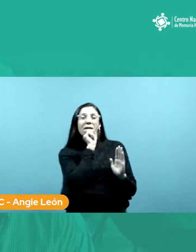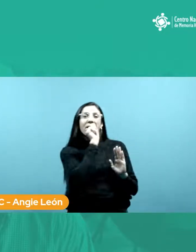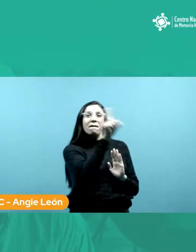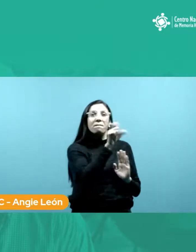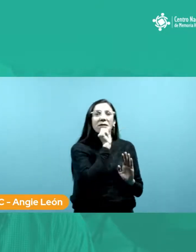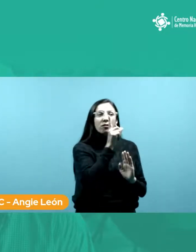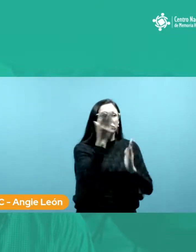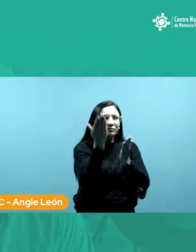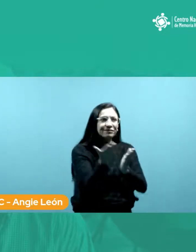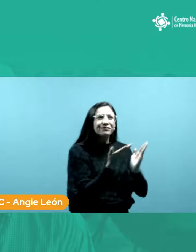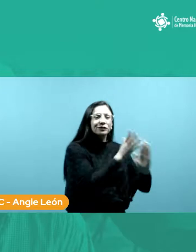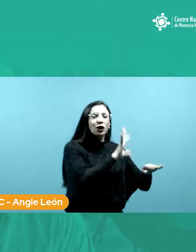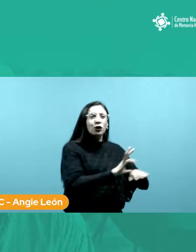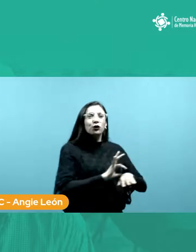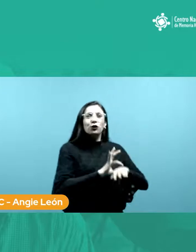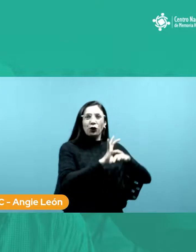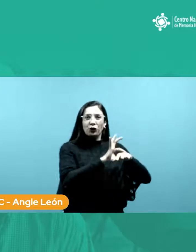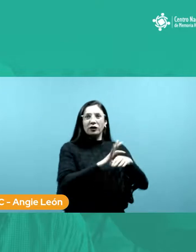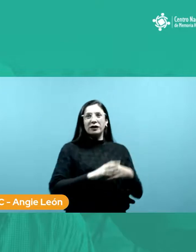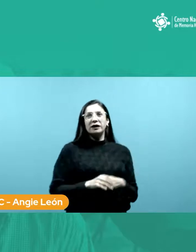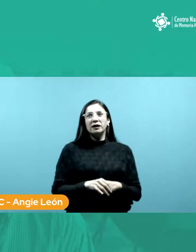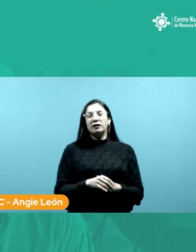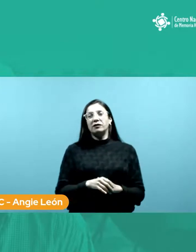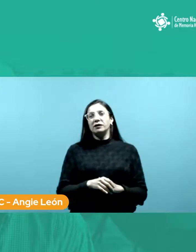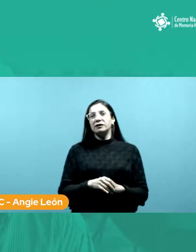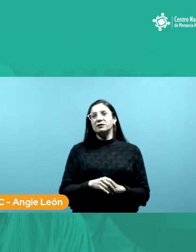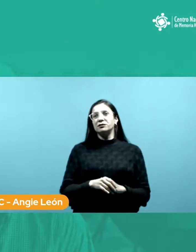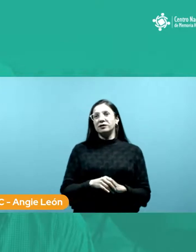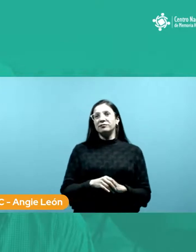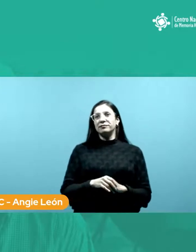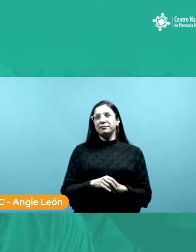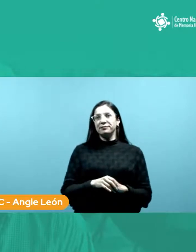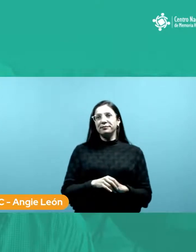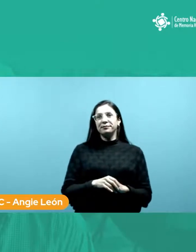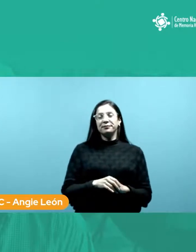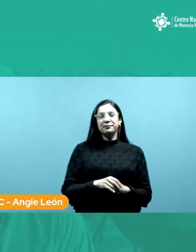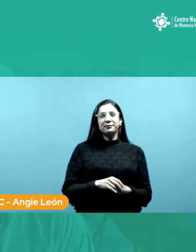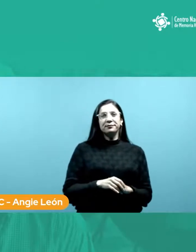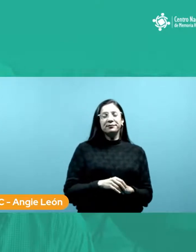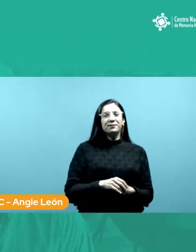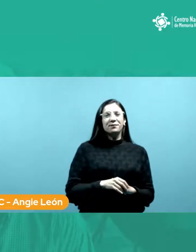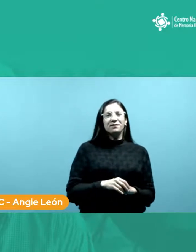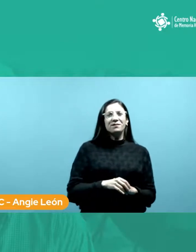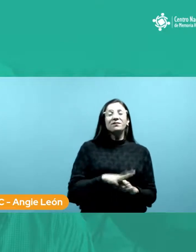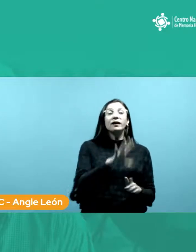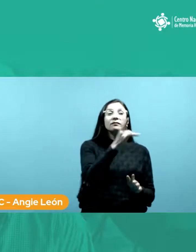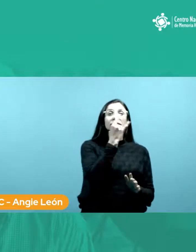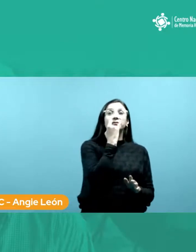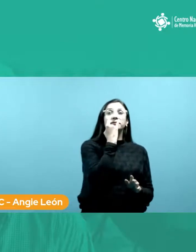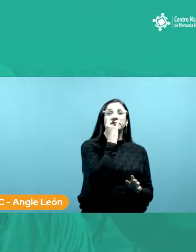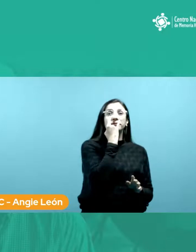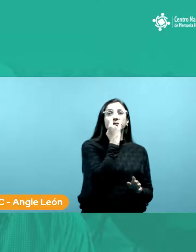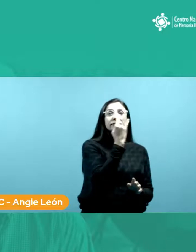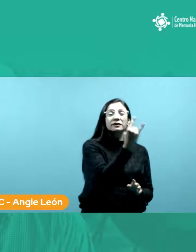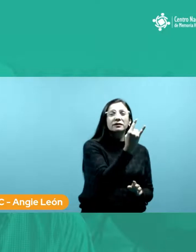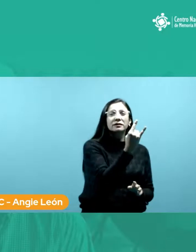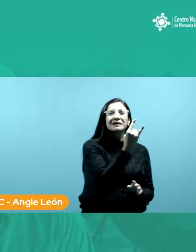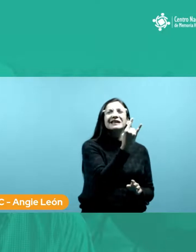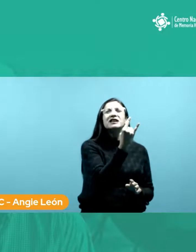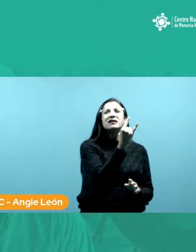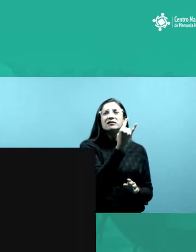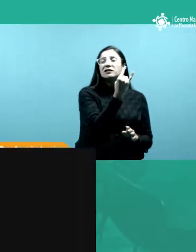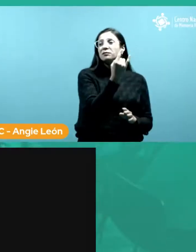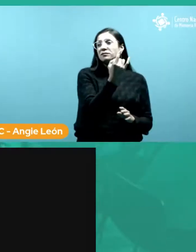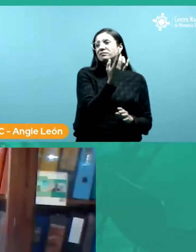a la doctora que ya está conectada con nosotros bastante interesante lo que ya decía el potencial de un